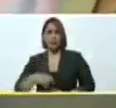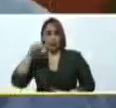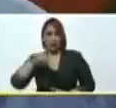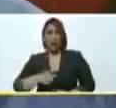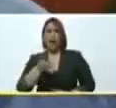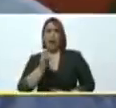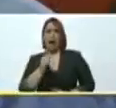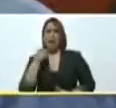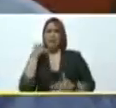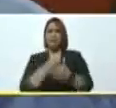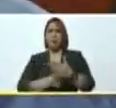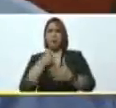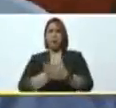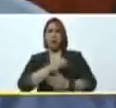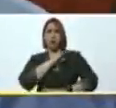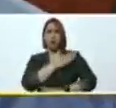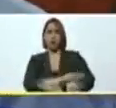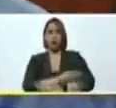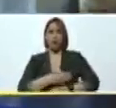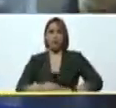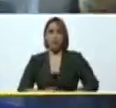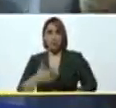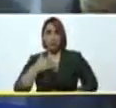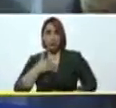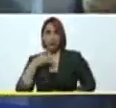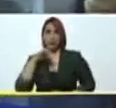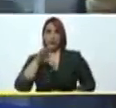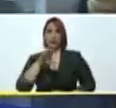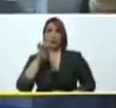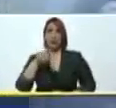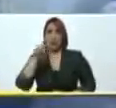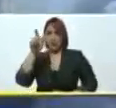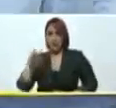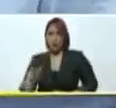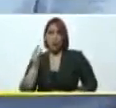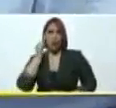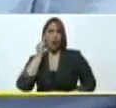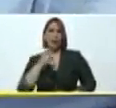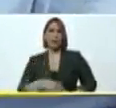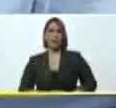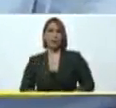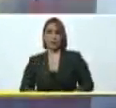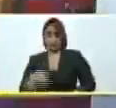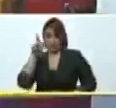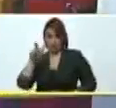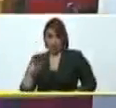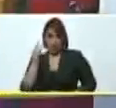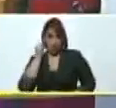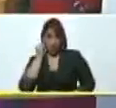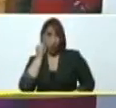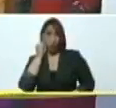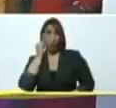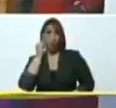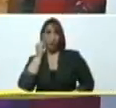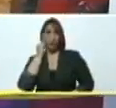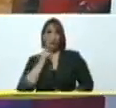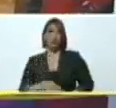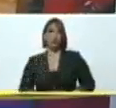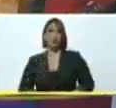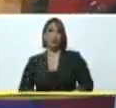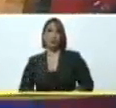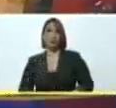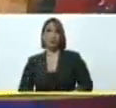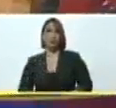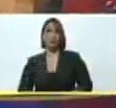luchadora, una patriota, es nuestra querida nena. Esta señora que usted de aquí, presidente, ha cedido